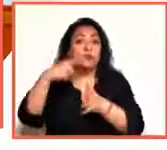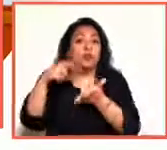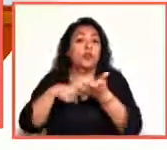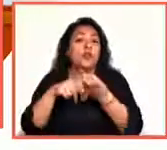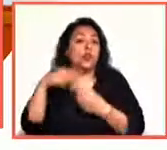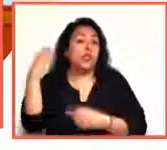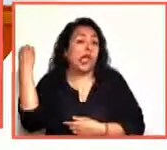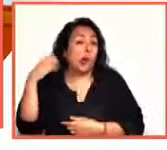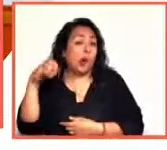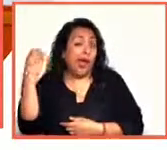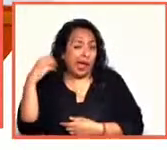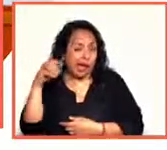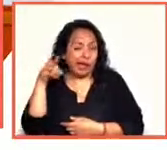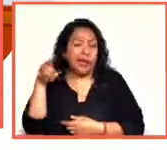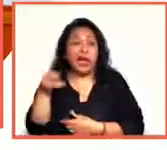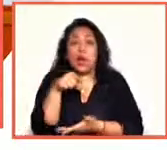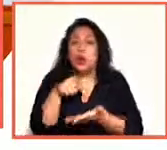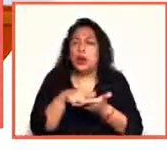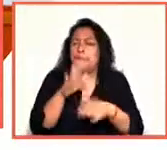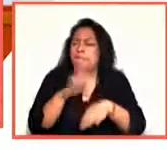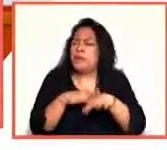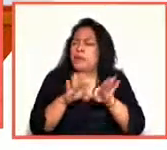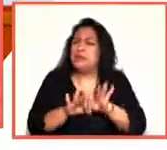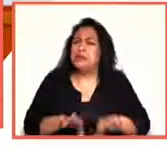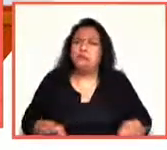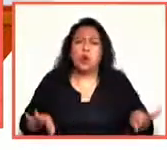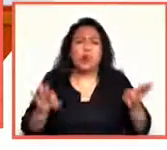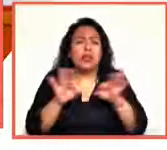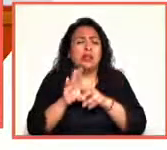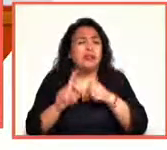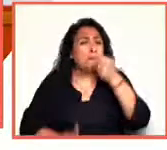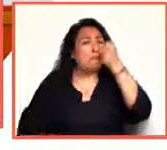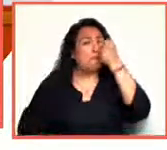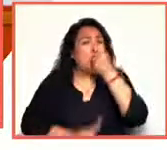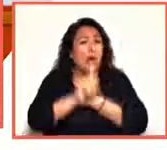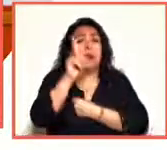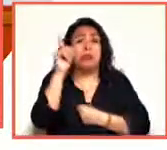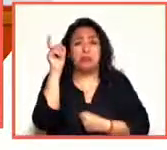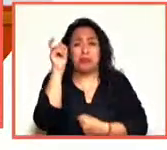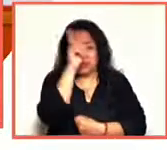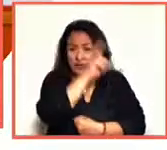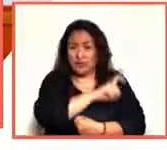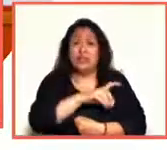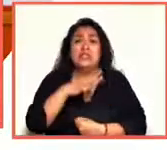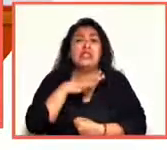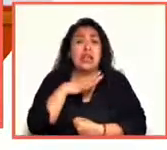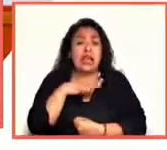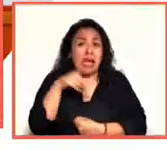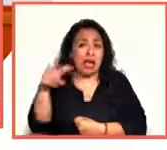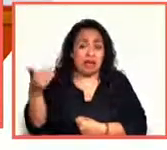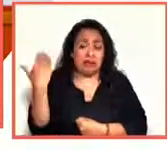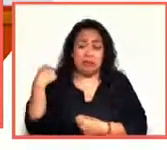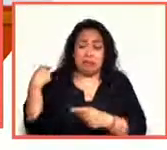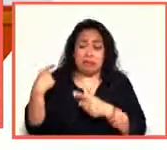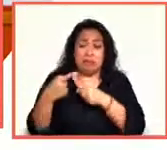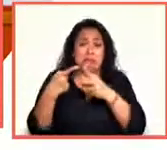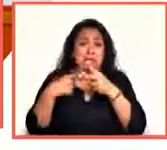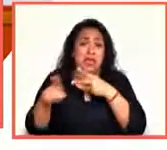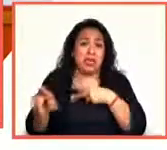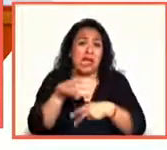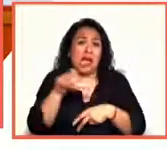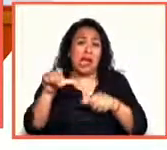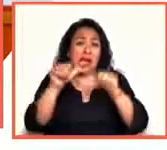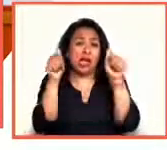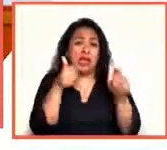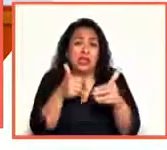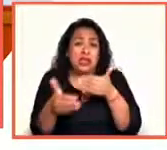refieres, uno de los recintos más emblemáticos, una de las crisis más complejas de las que se ha enfrentado en sus inicios en general el arte contemporáneo.